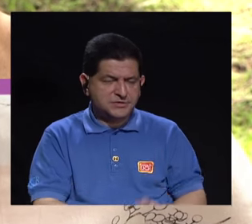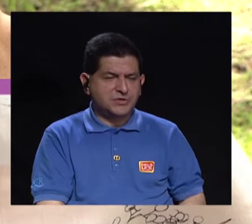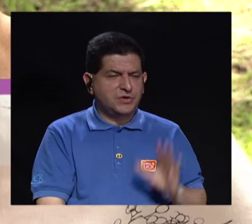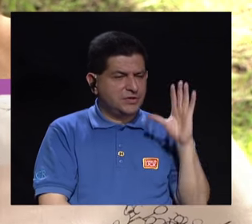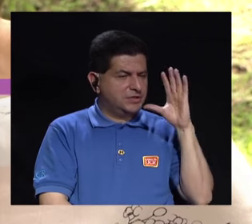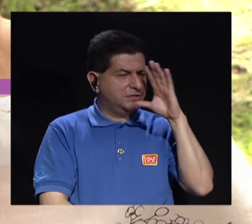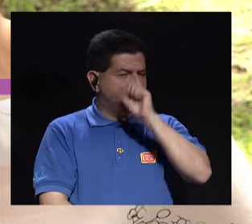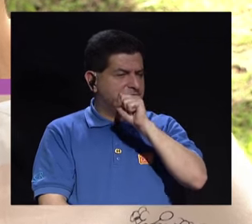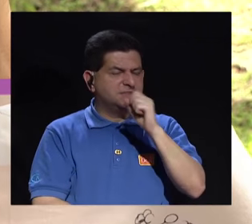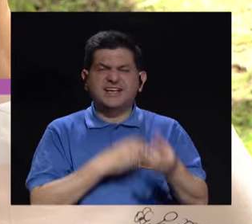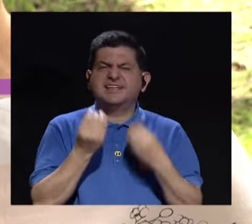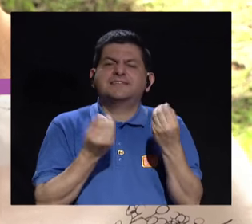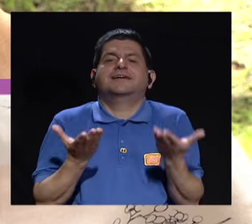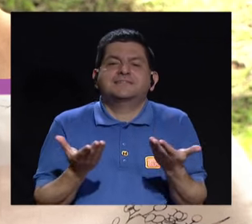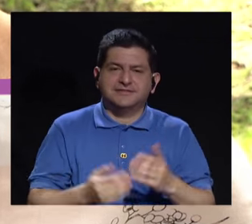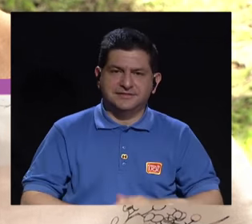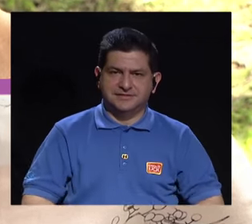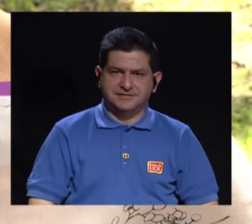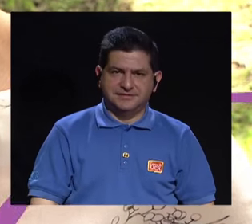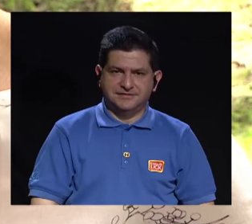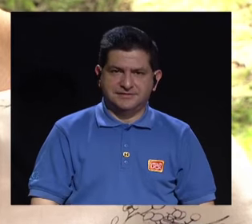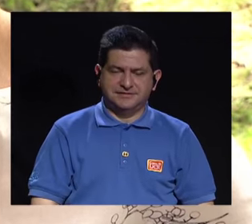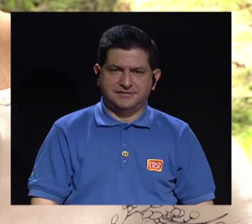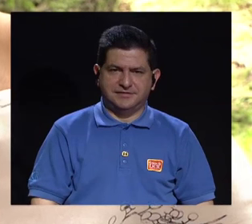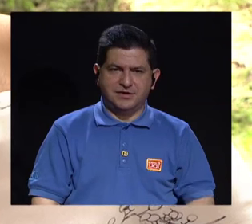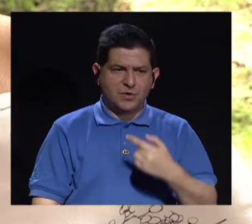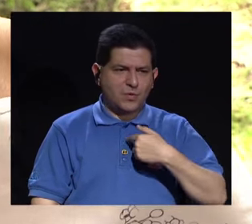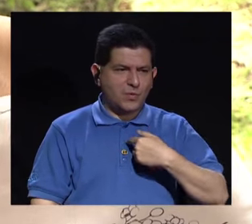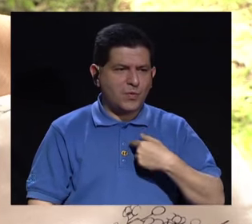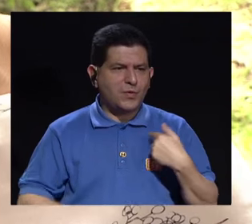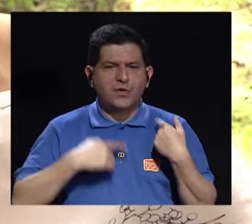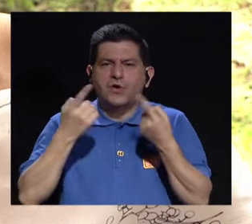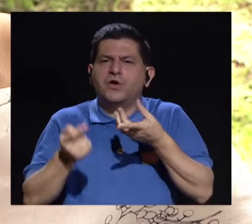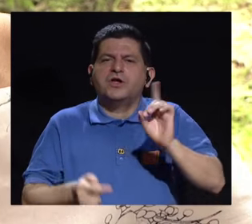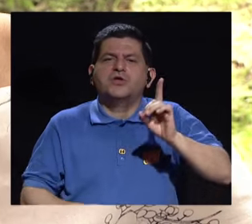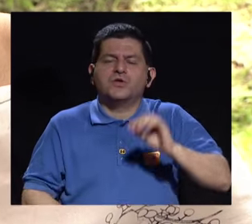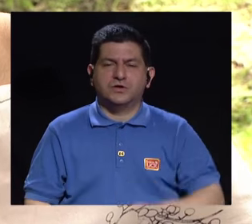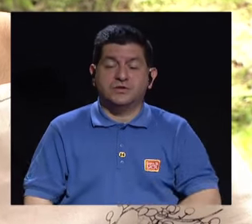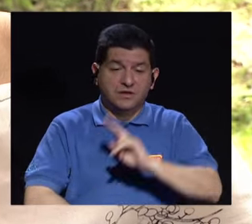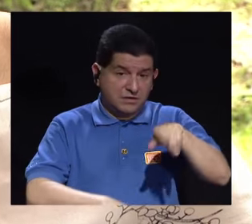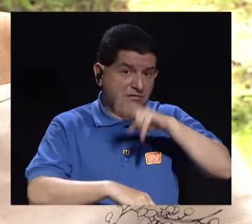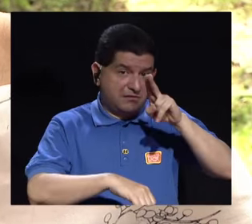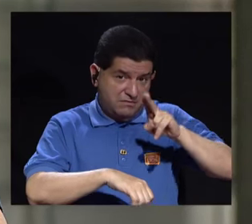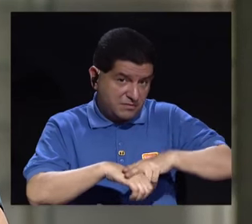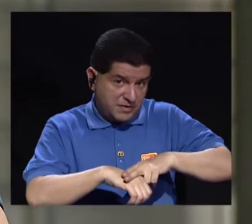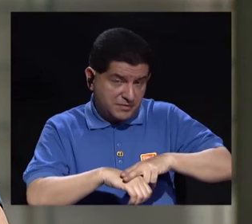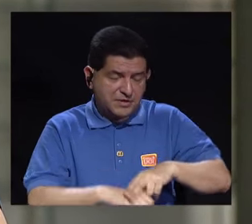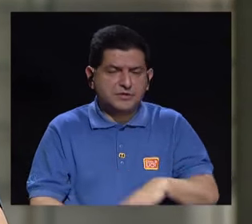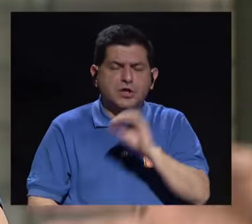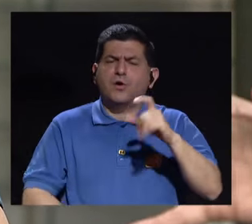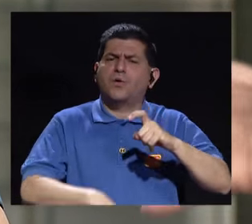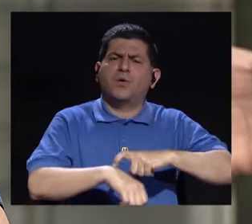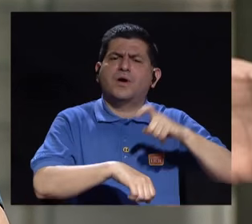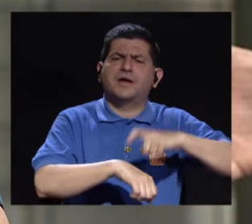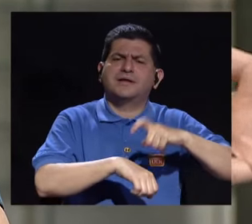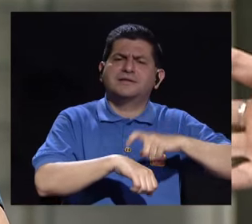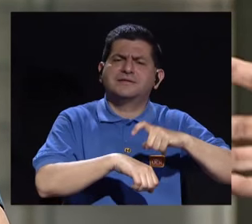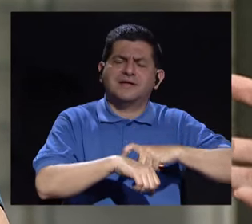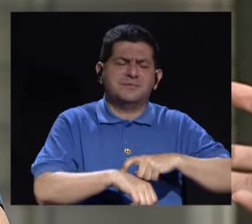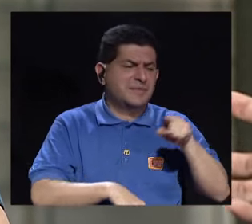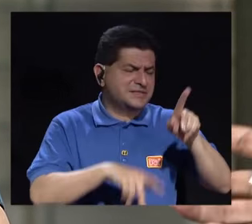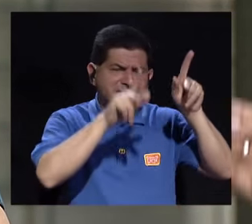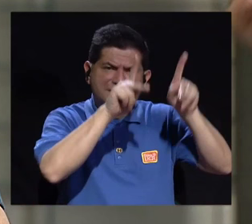sospecha, ¿qué puede hacer esa persona? ¿Hacia dónde moverse, verdad? Sí. Normalmente... ¿O qué fases también